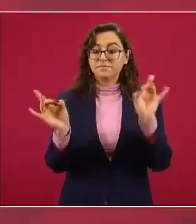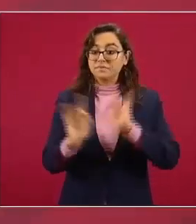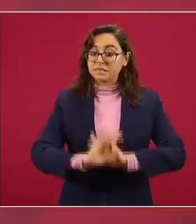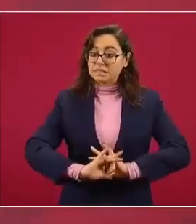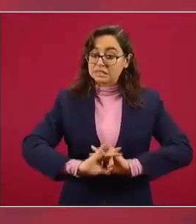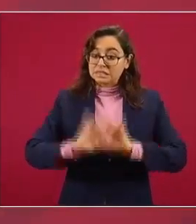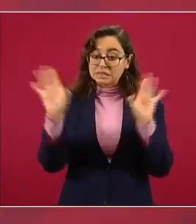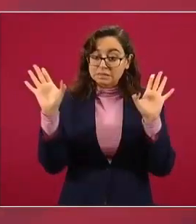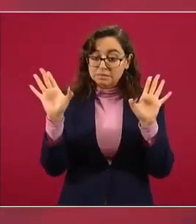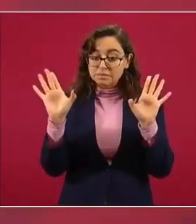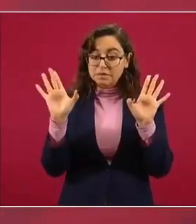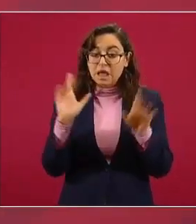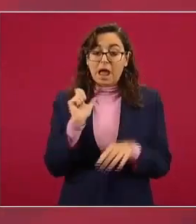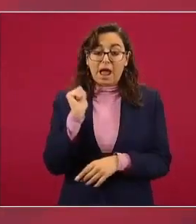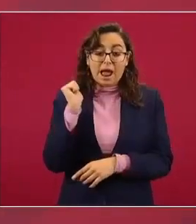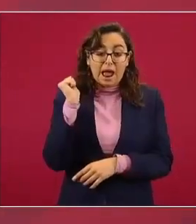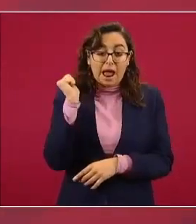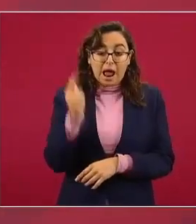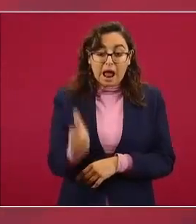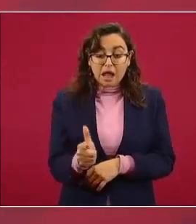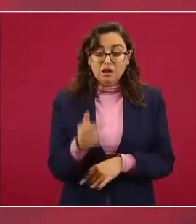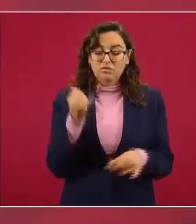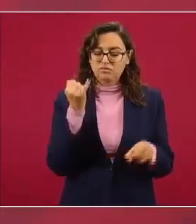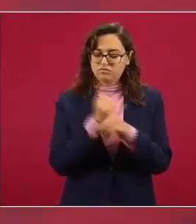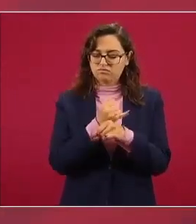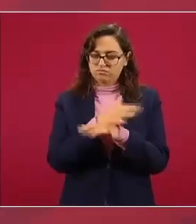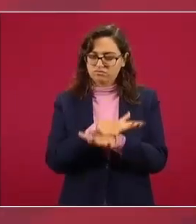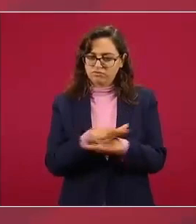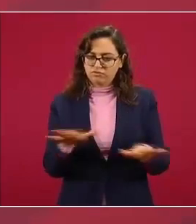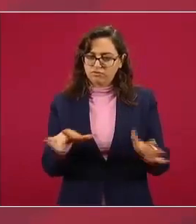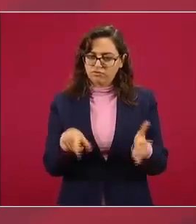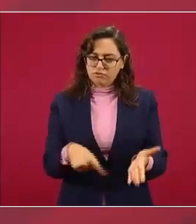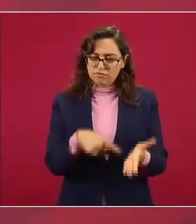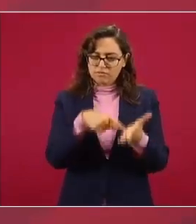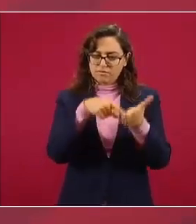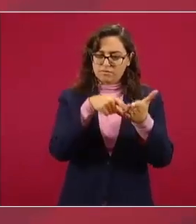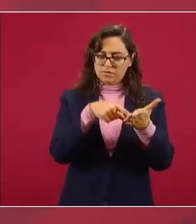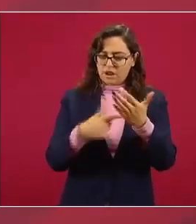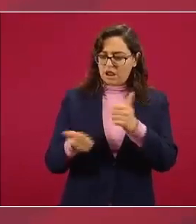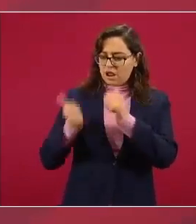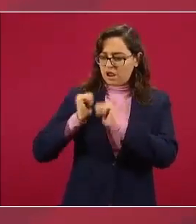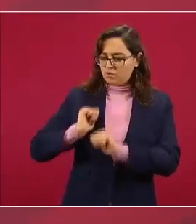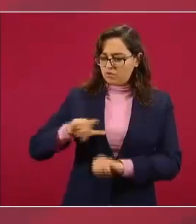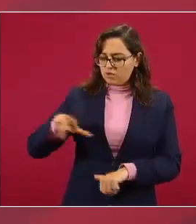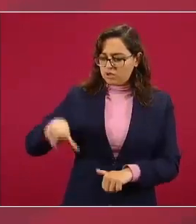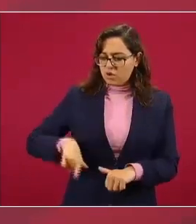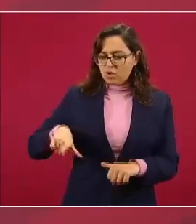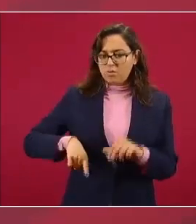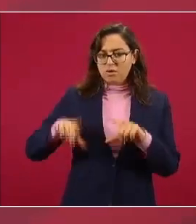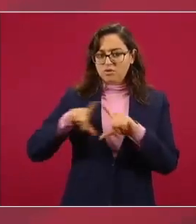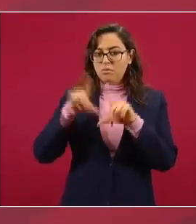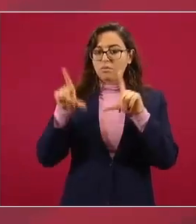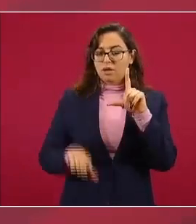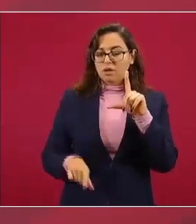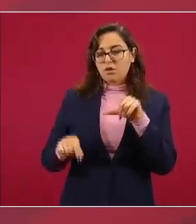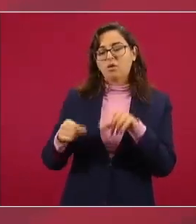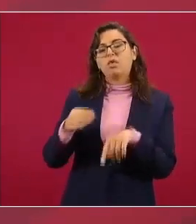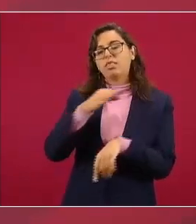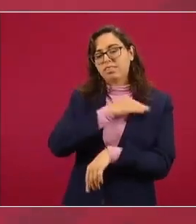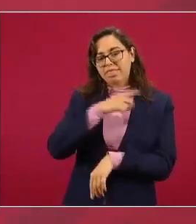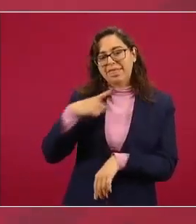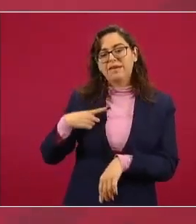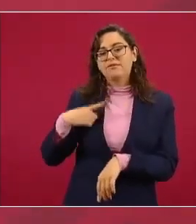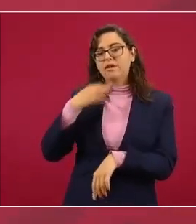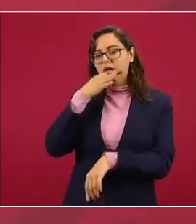elementos de información respecto a altos funcionarios de México debe hacerse el conocimiento de nuestro